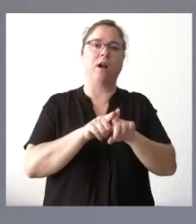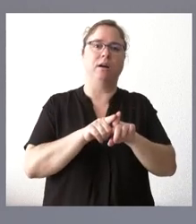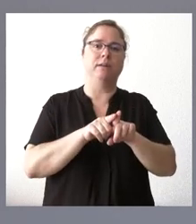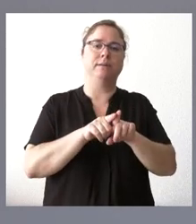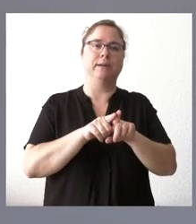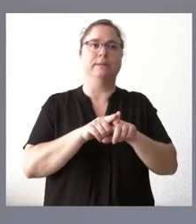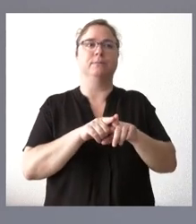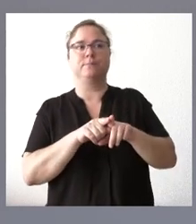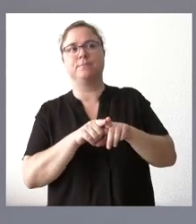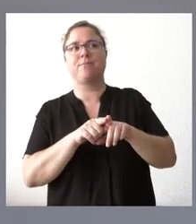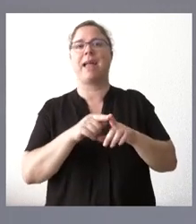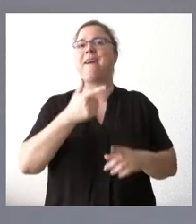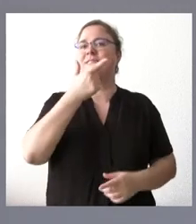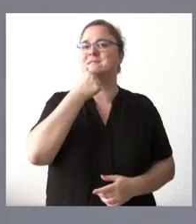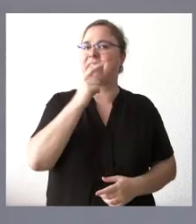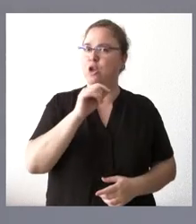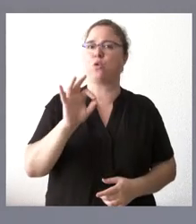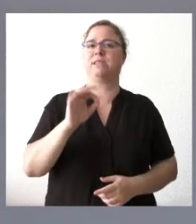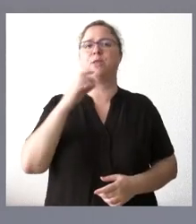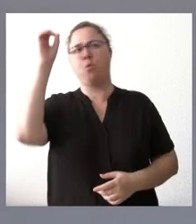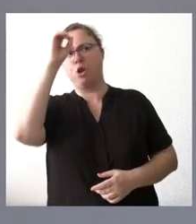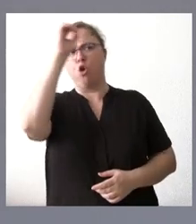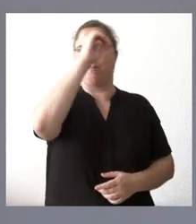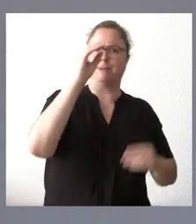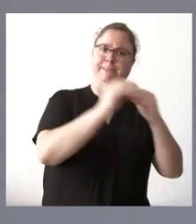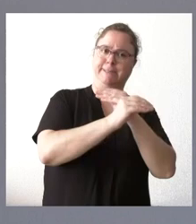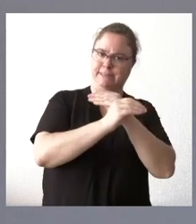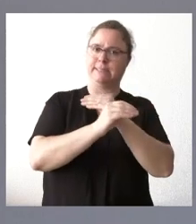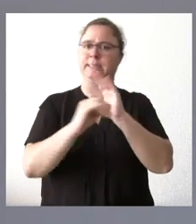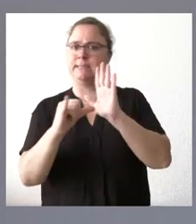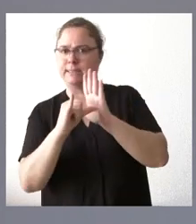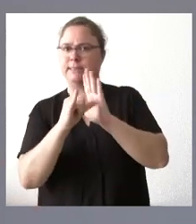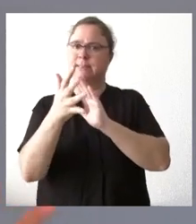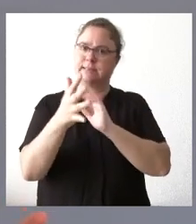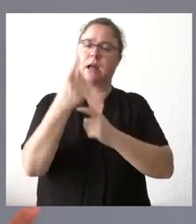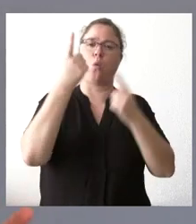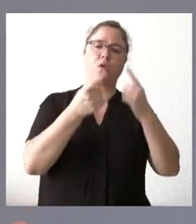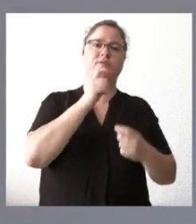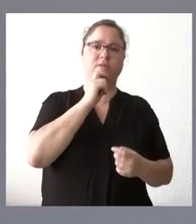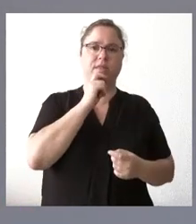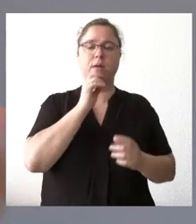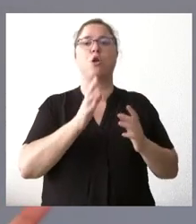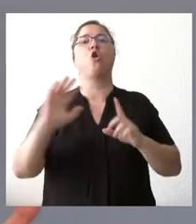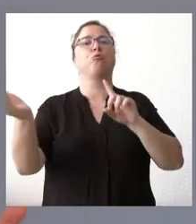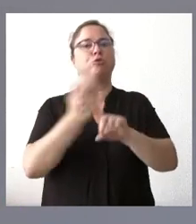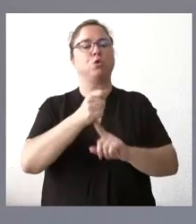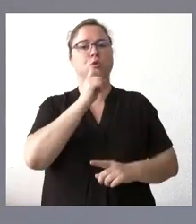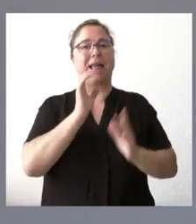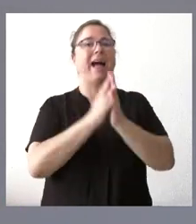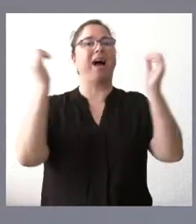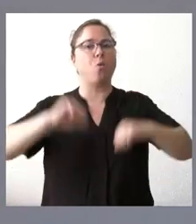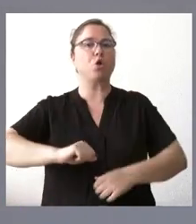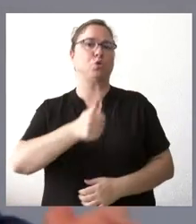que sea sencillo que en algunos puntos y materias estamos relativamente cercas pero no lo hemos conseguido todavía no ha habido ningún acuerdo